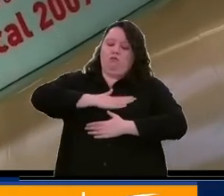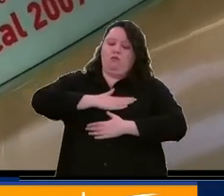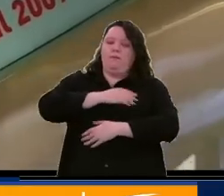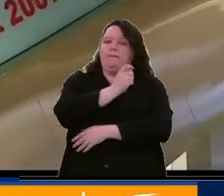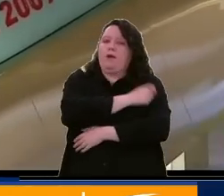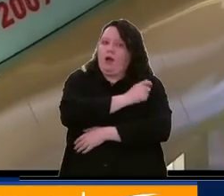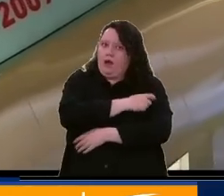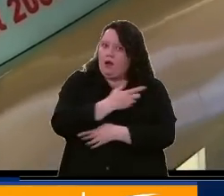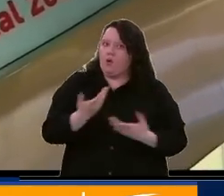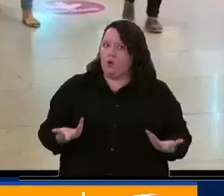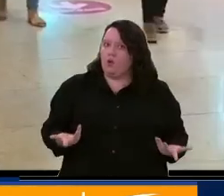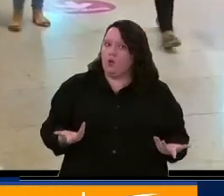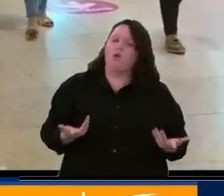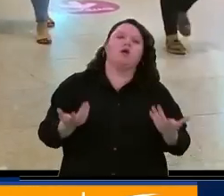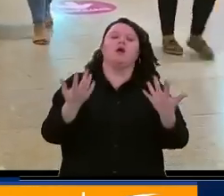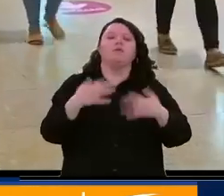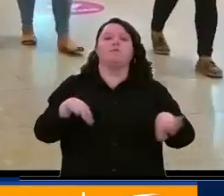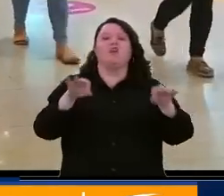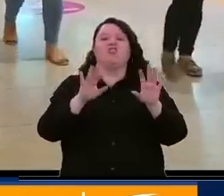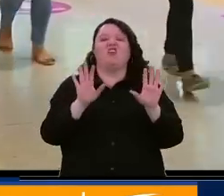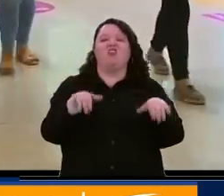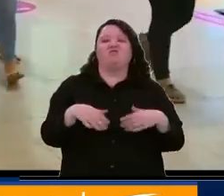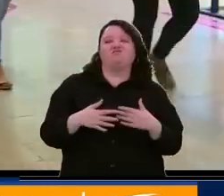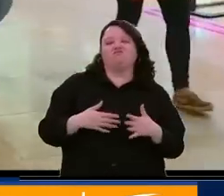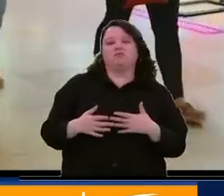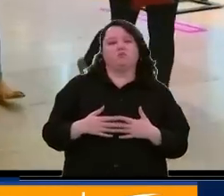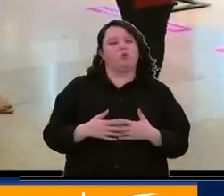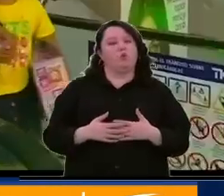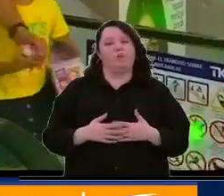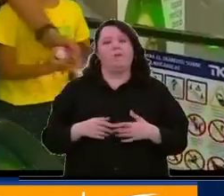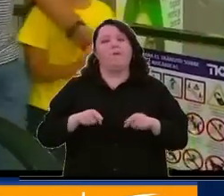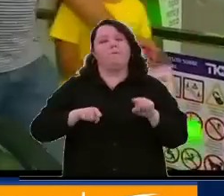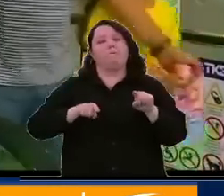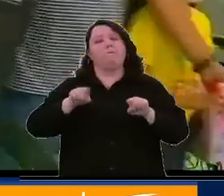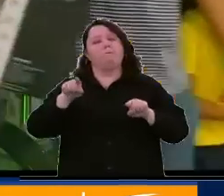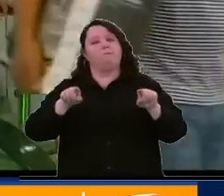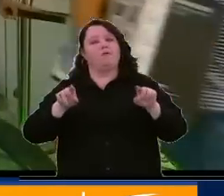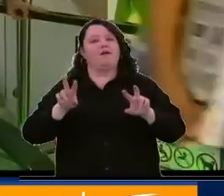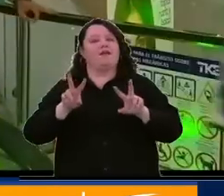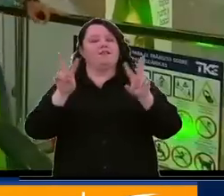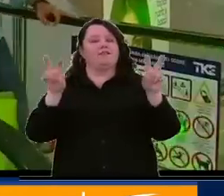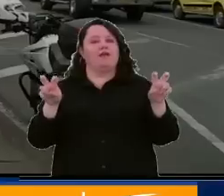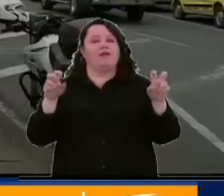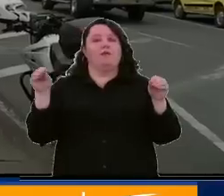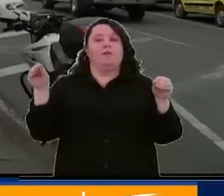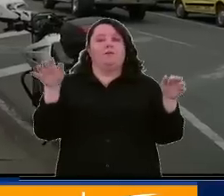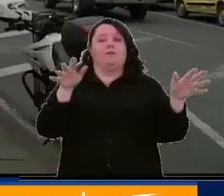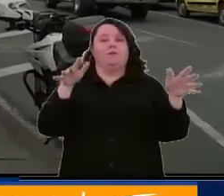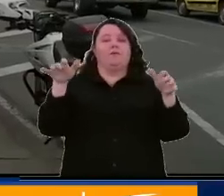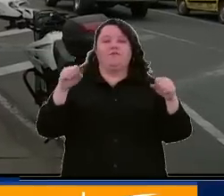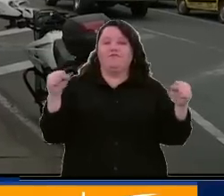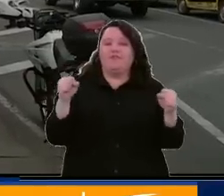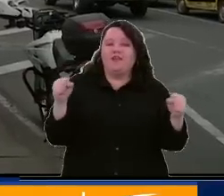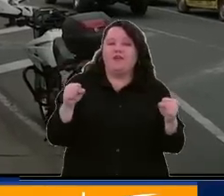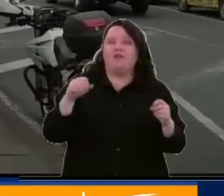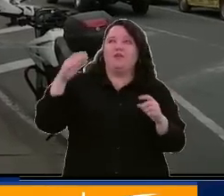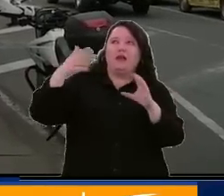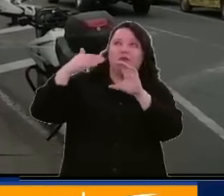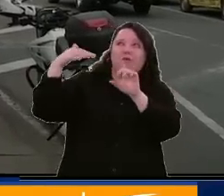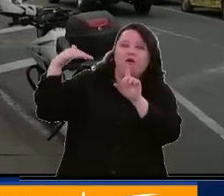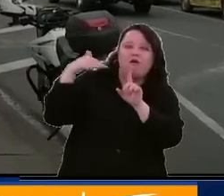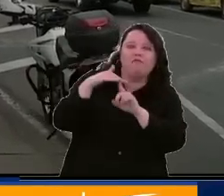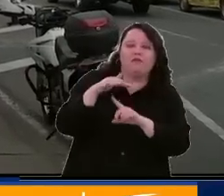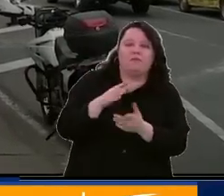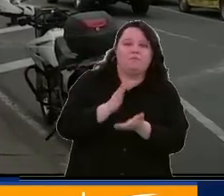vacunación. Es importante no bajar la guardia, todavía tenemos algunos temas de ola invernal y de afectación por clima que nos pueden